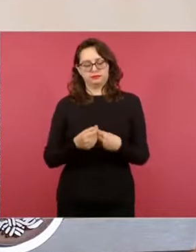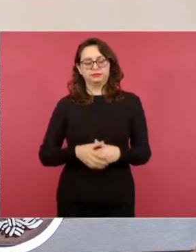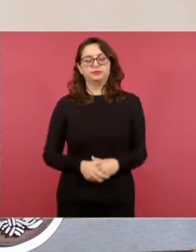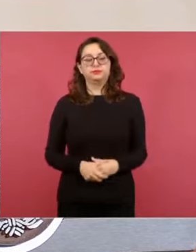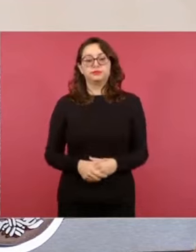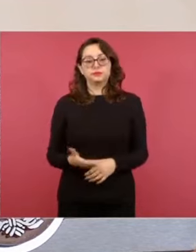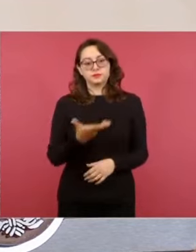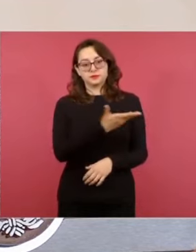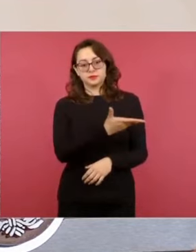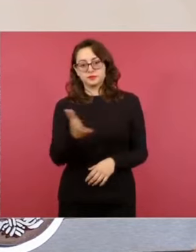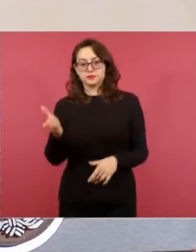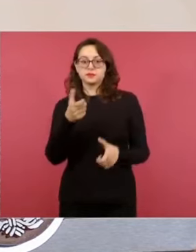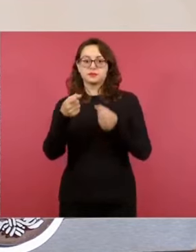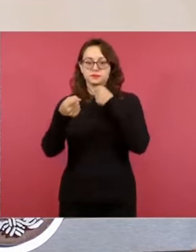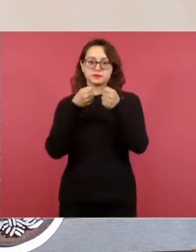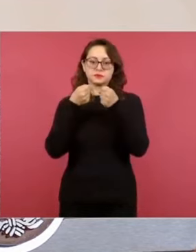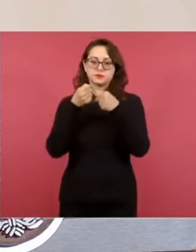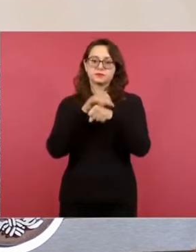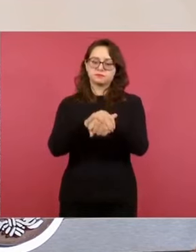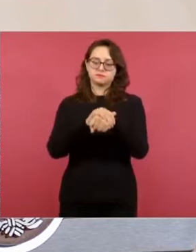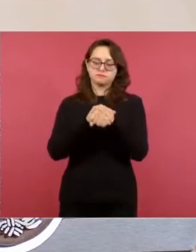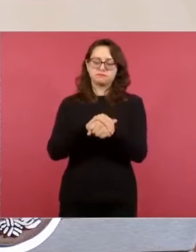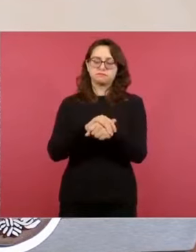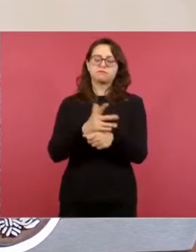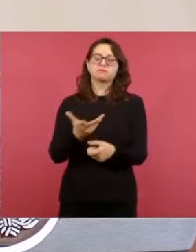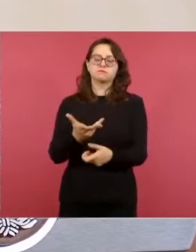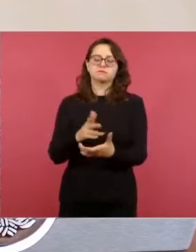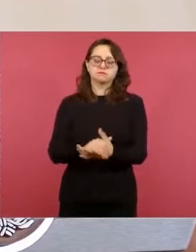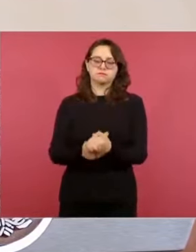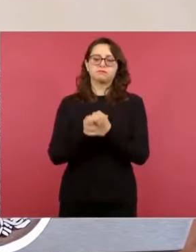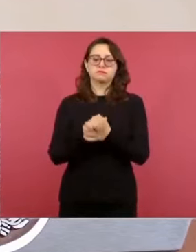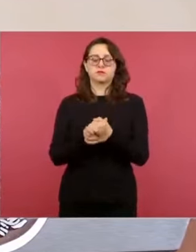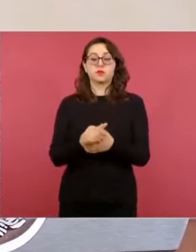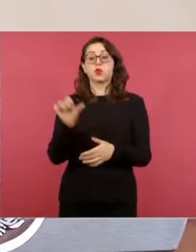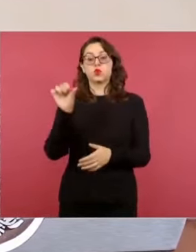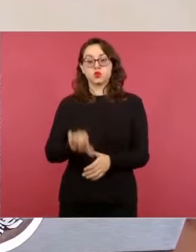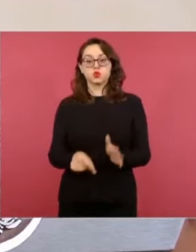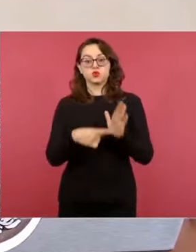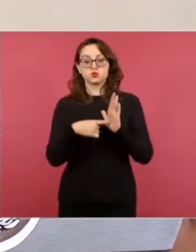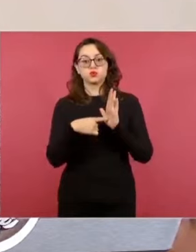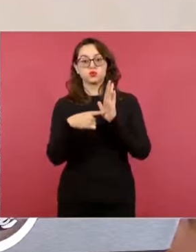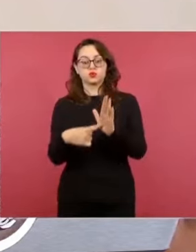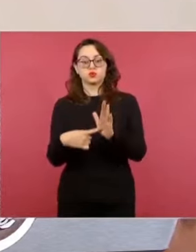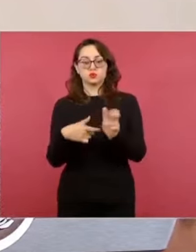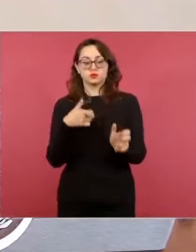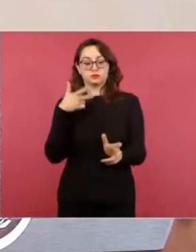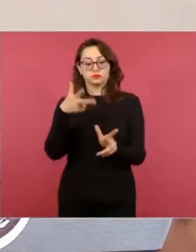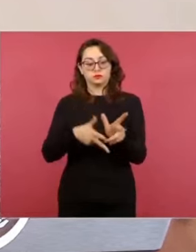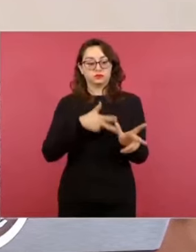como siempre, pues damos cuenta también de esta gran investigación